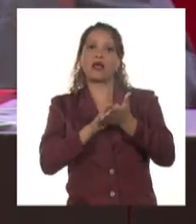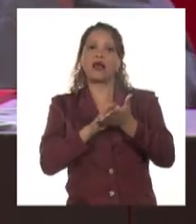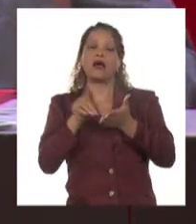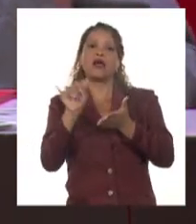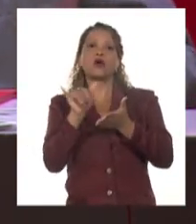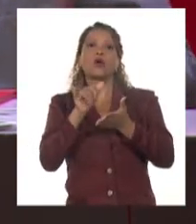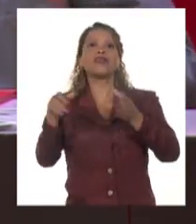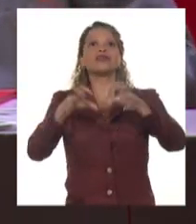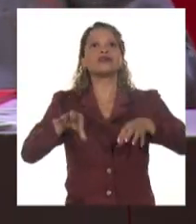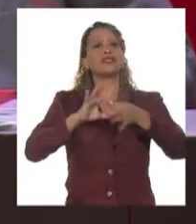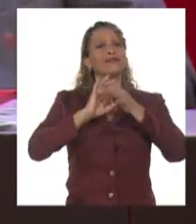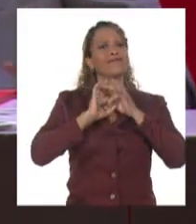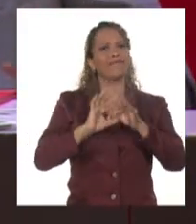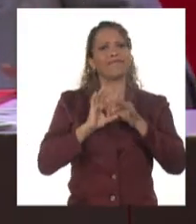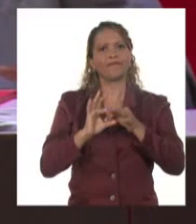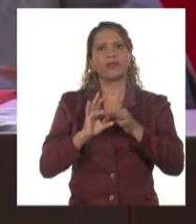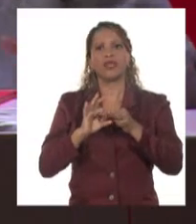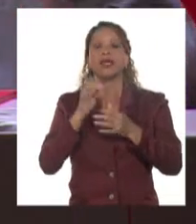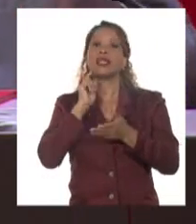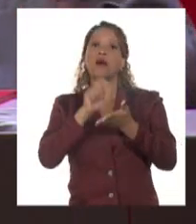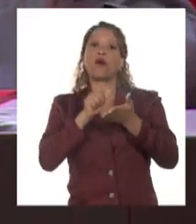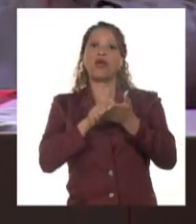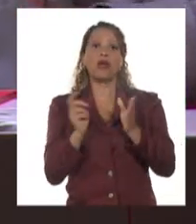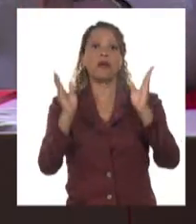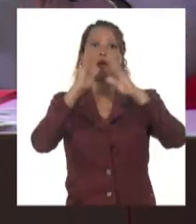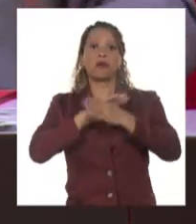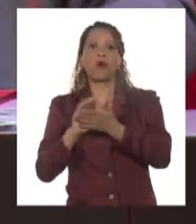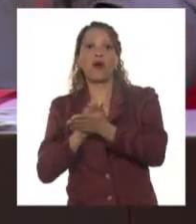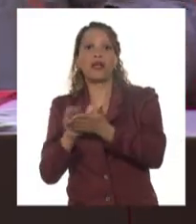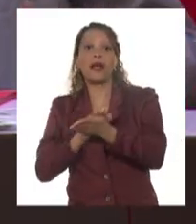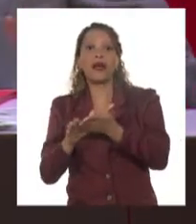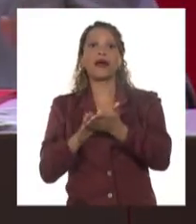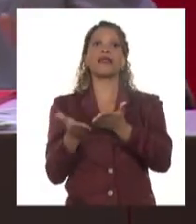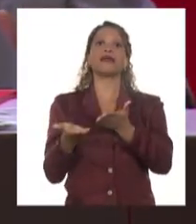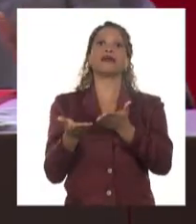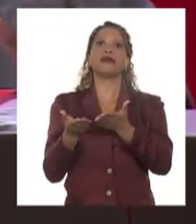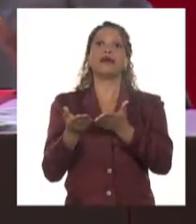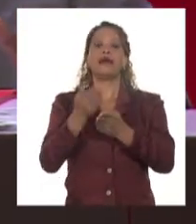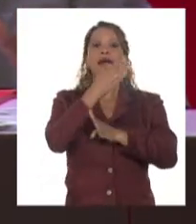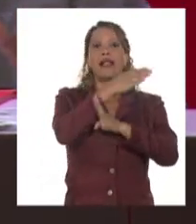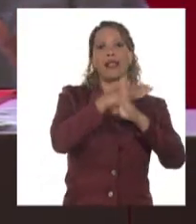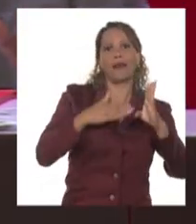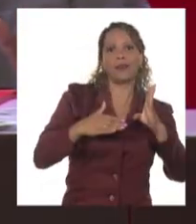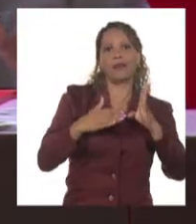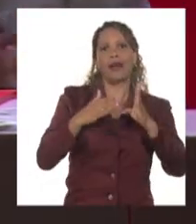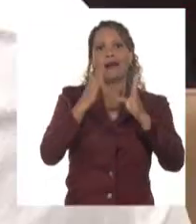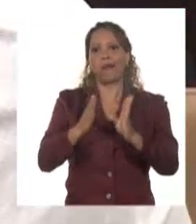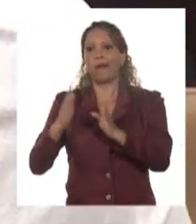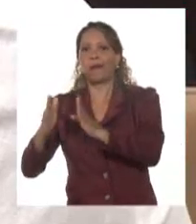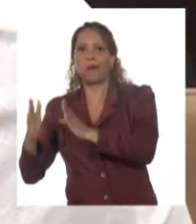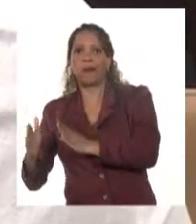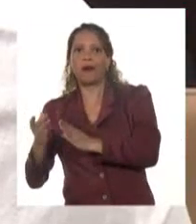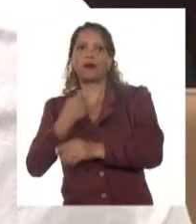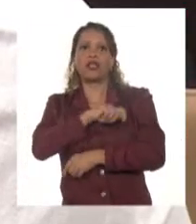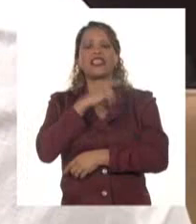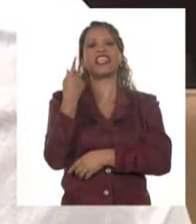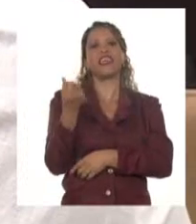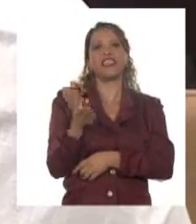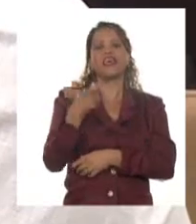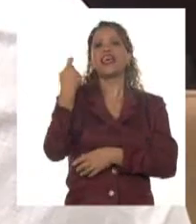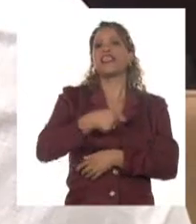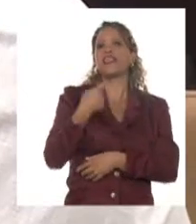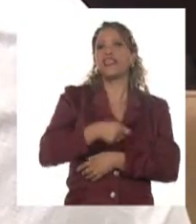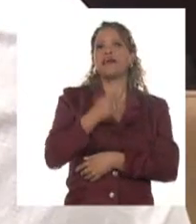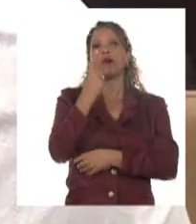esta grave, que la canasta no llega, que llega a partir de la mitad, cosas que se deben a la población un mes, que se le deben dos meses.